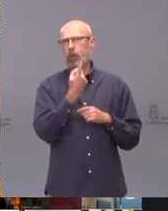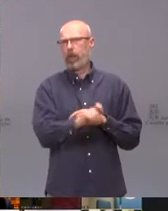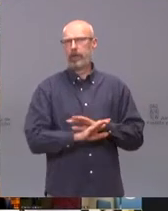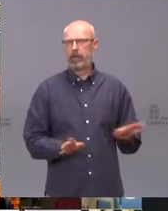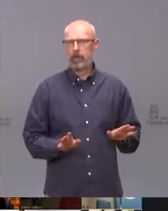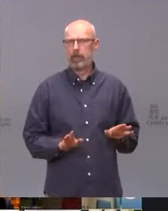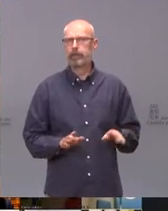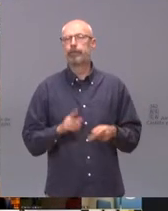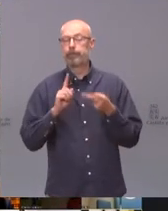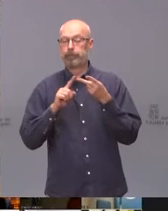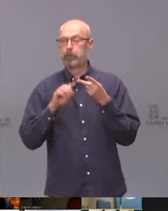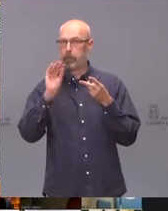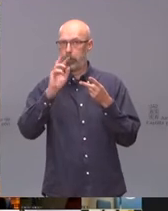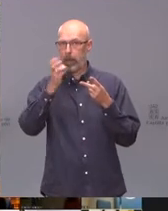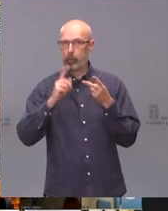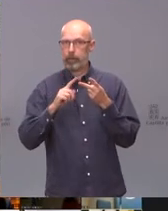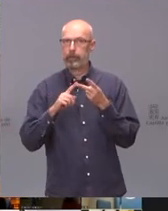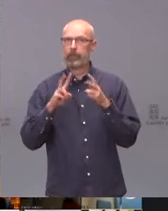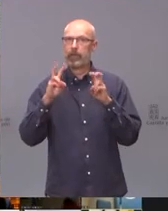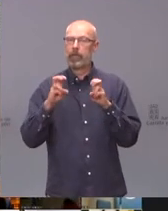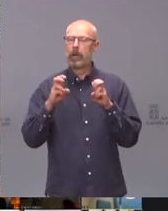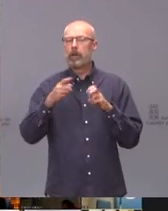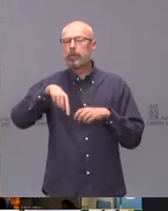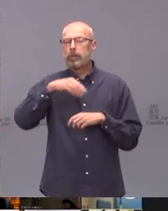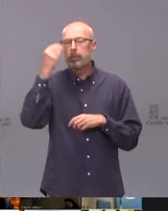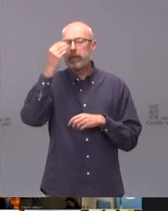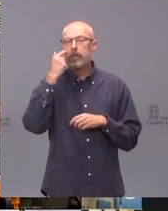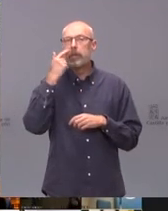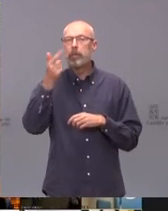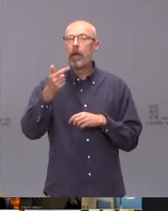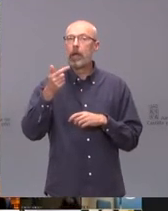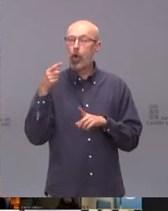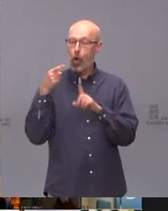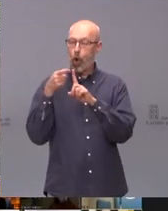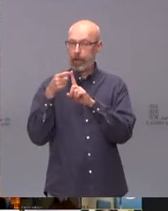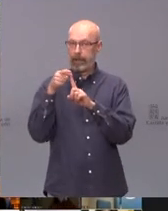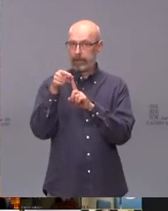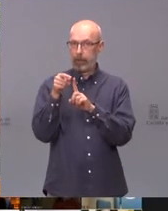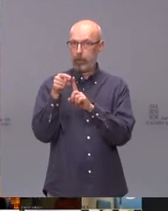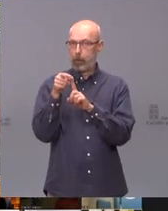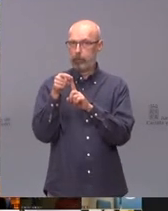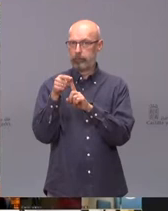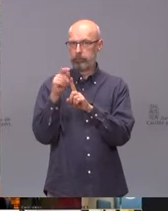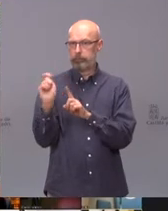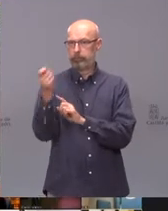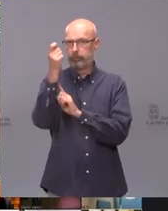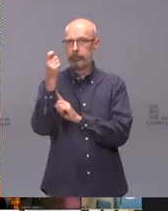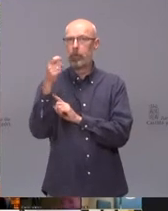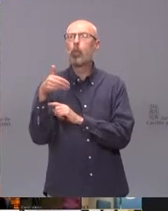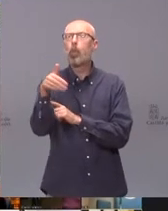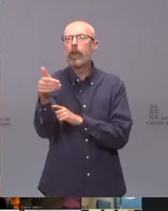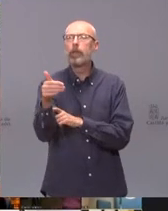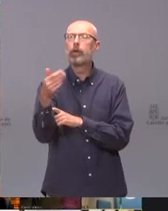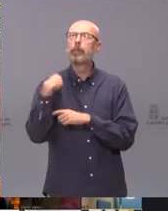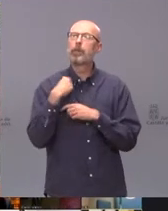preguntar si tienen alguna perspectiva de cuándo van a lograr ese objetivo que ustedes determinan como clave, que es tener vacunadas a todas las personas